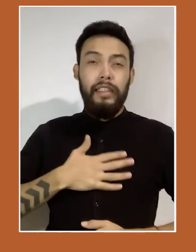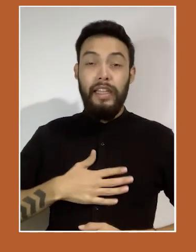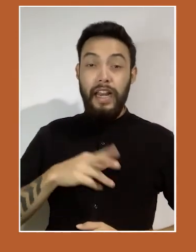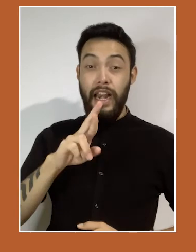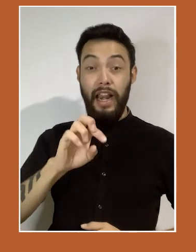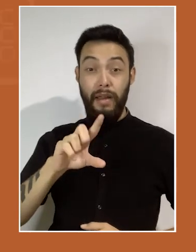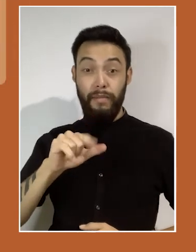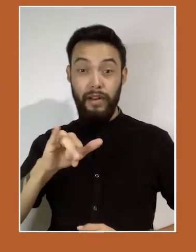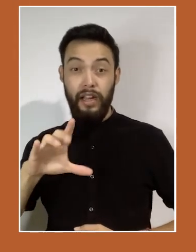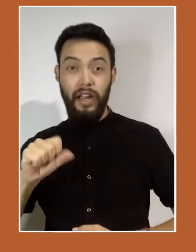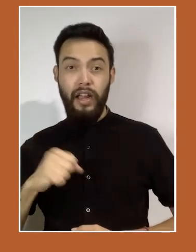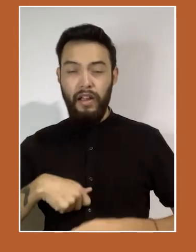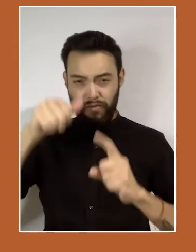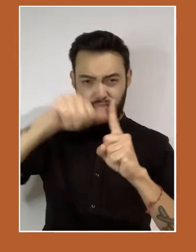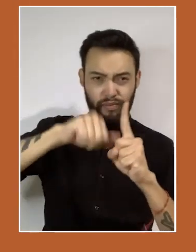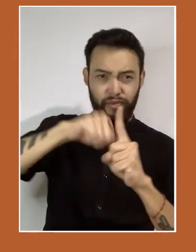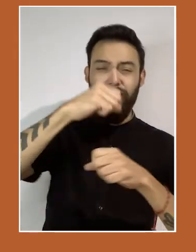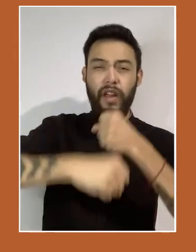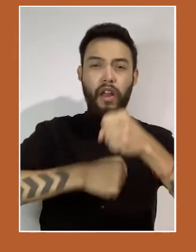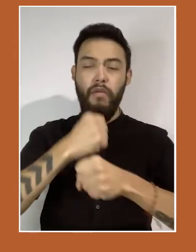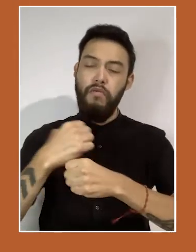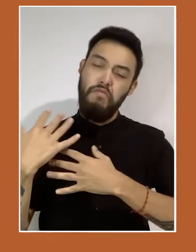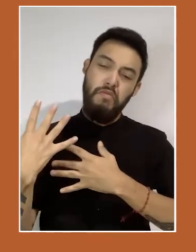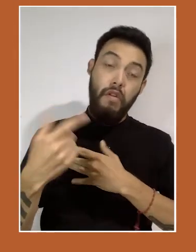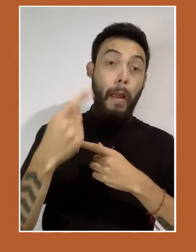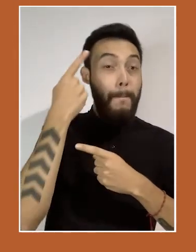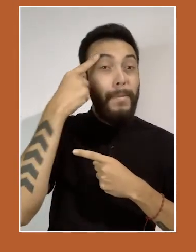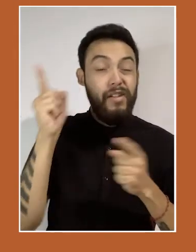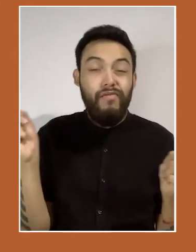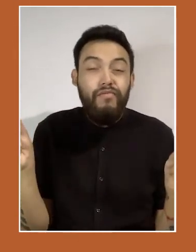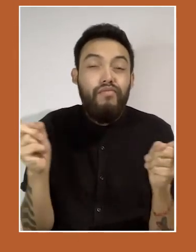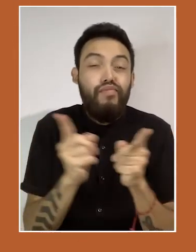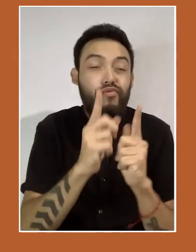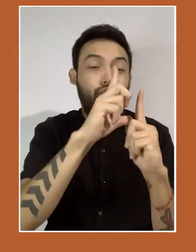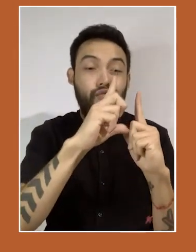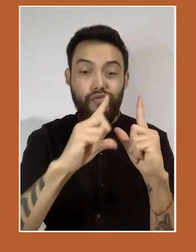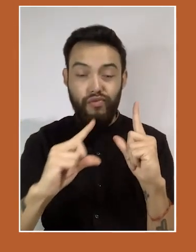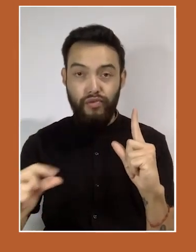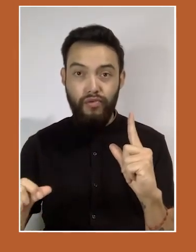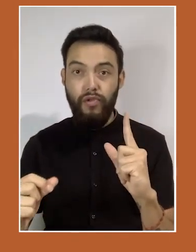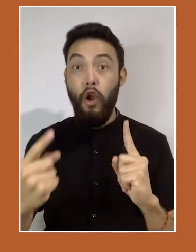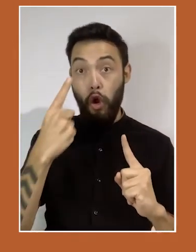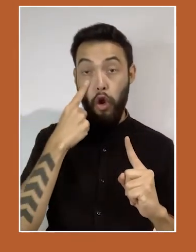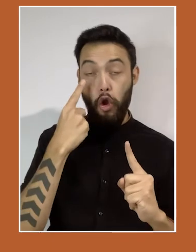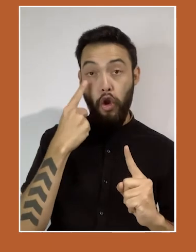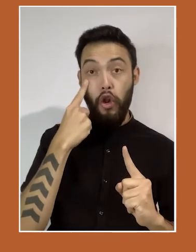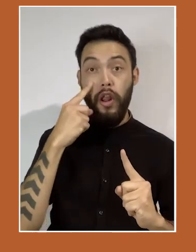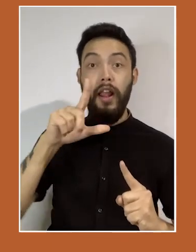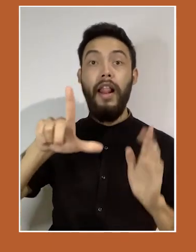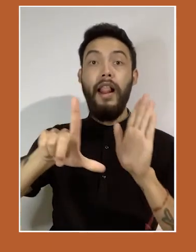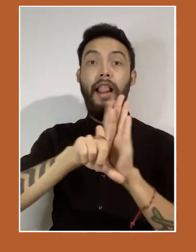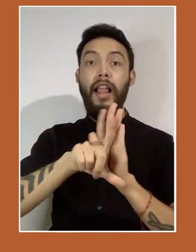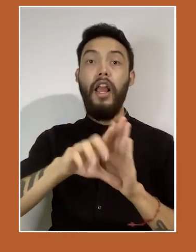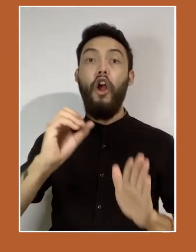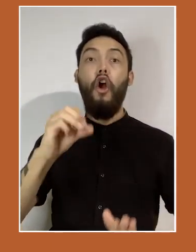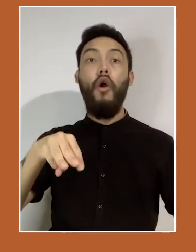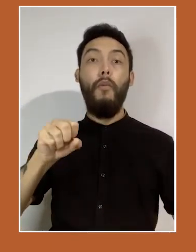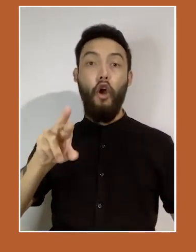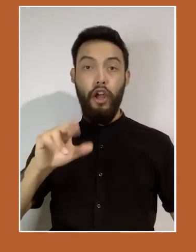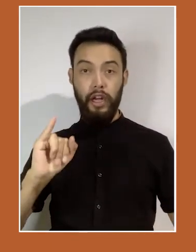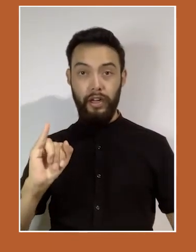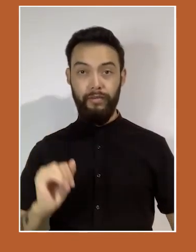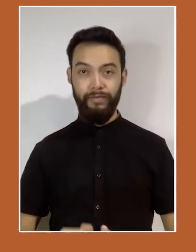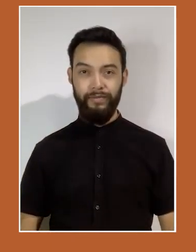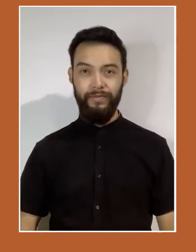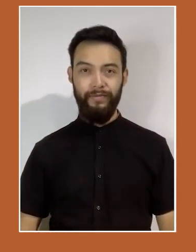Sabías que... podemos sentir réplicas por meses y años. Estas disminuyen con el tiempo, lo que se conoce